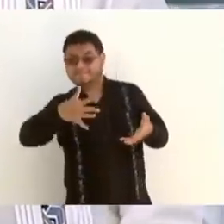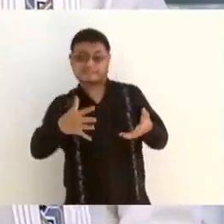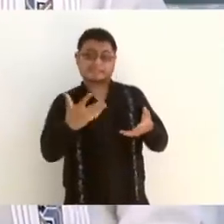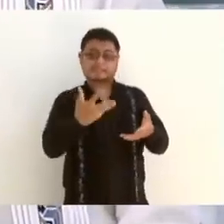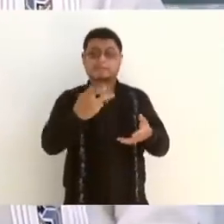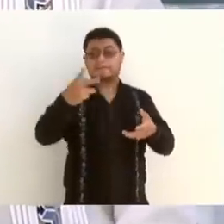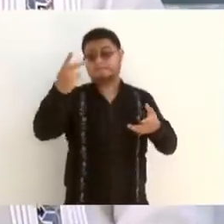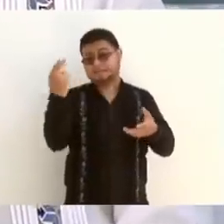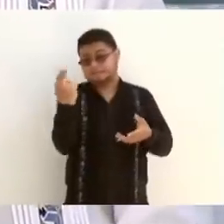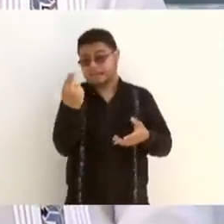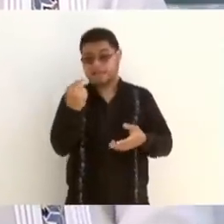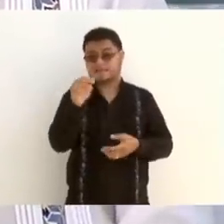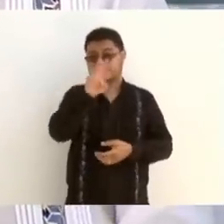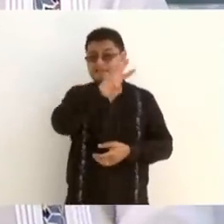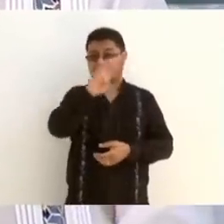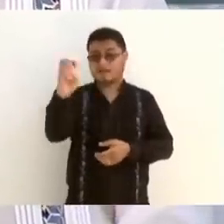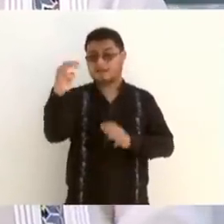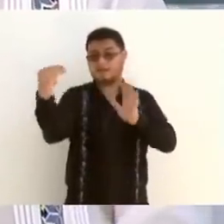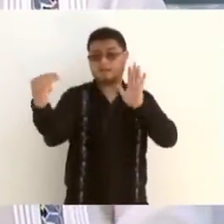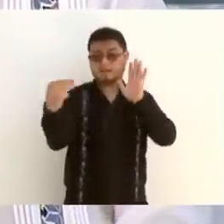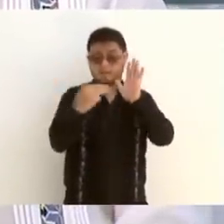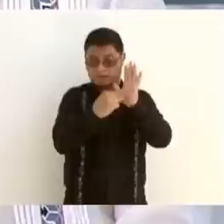millones de pesos.